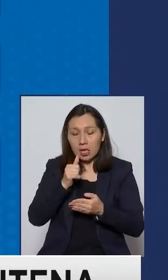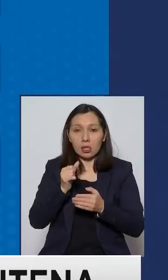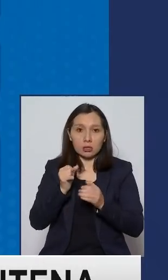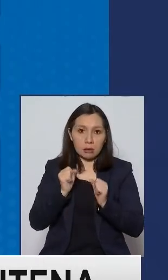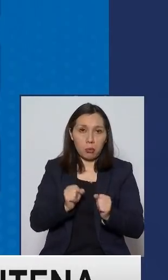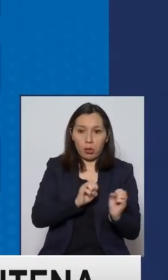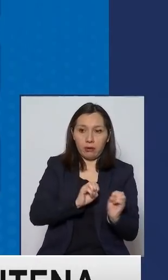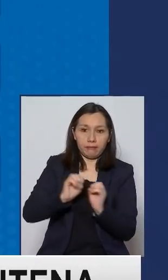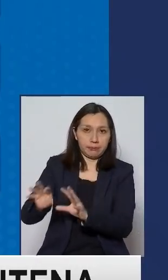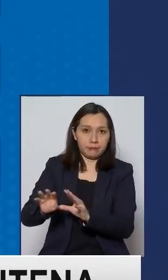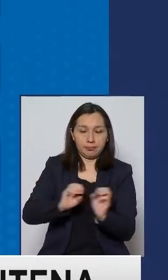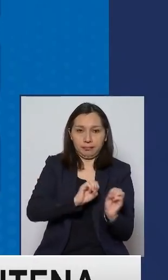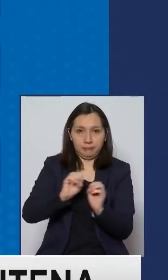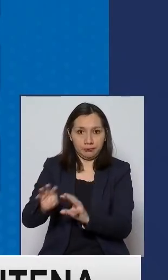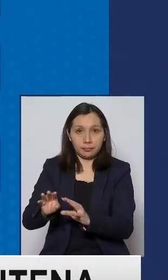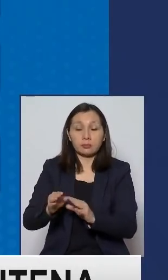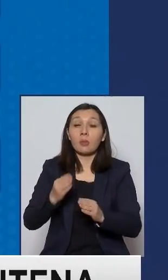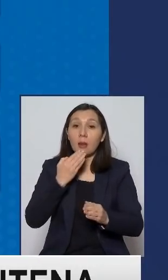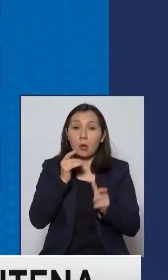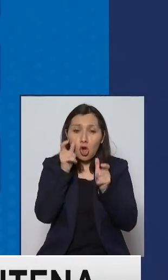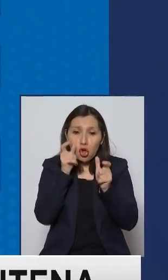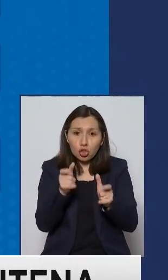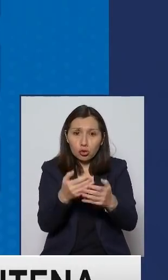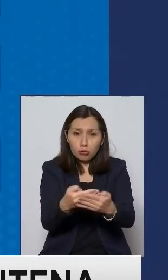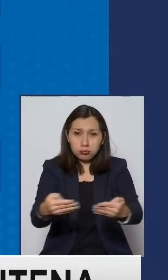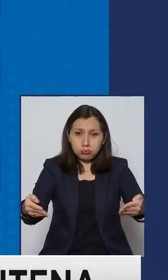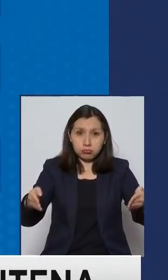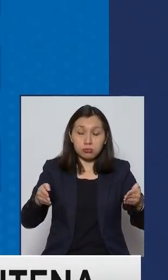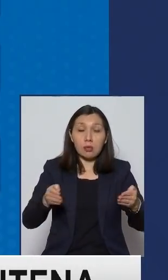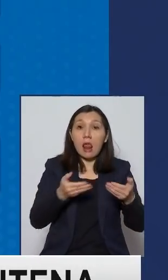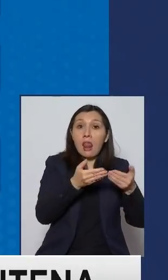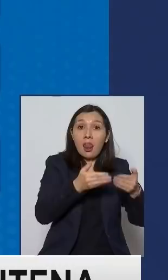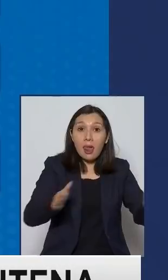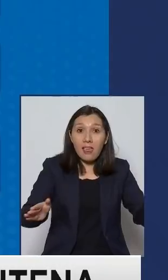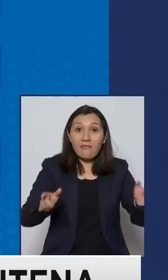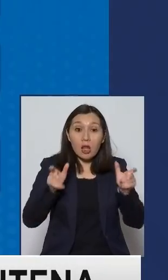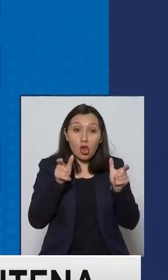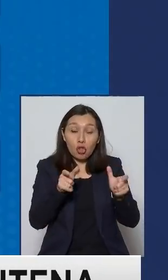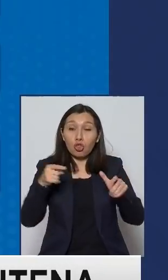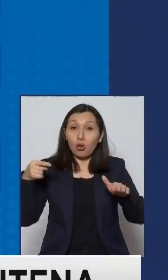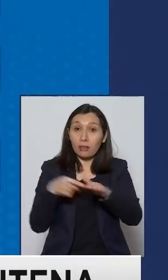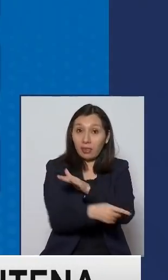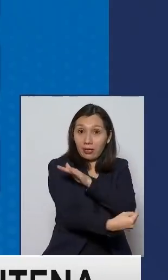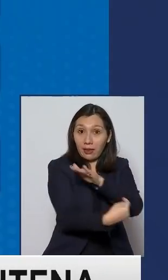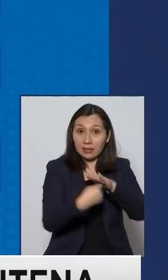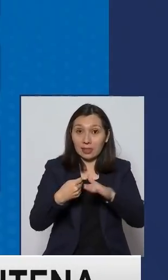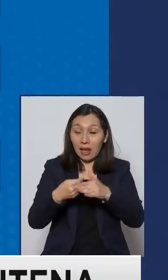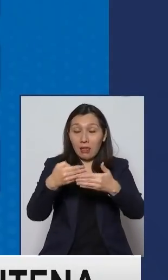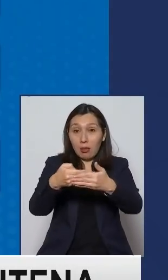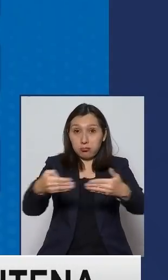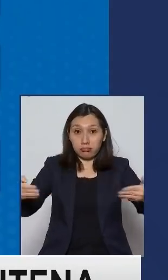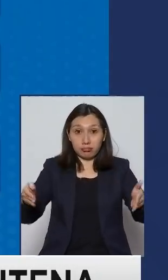tardar respecto a cordones sanitarios se levantan los cordones sanitarios que